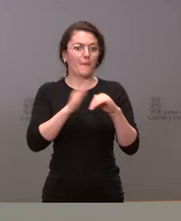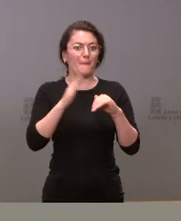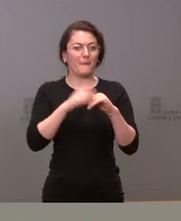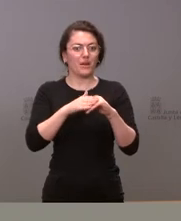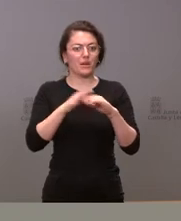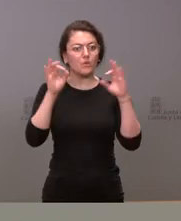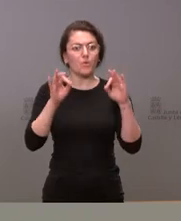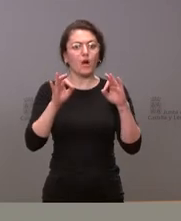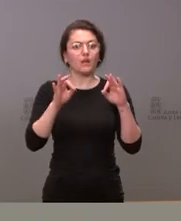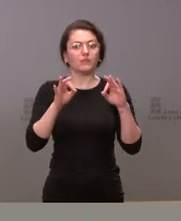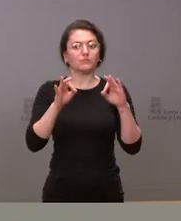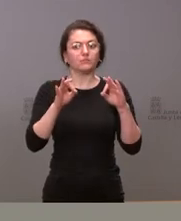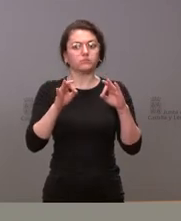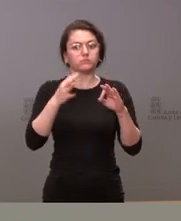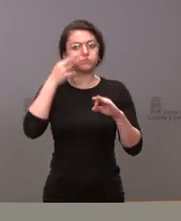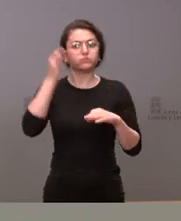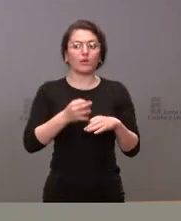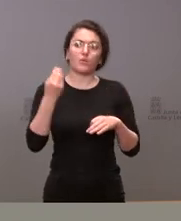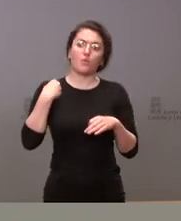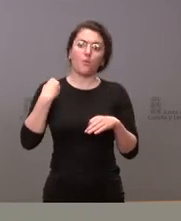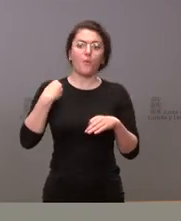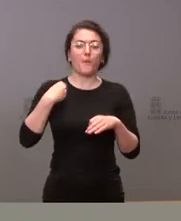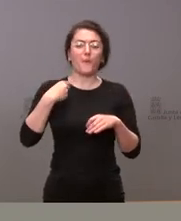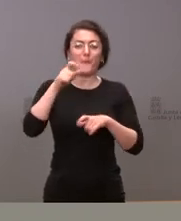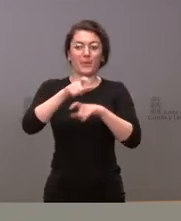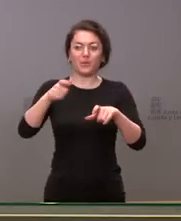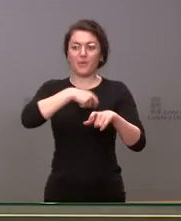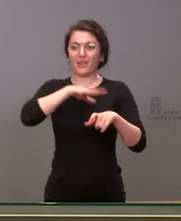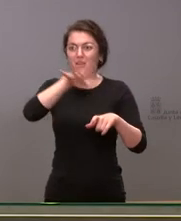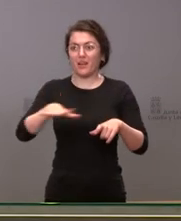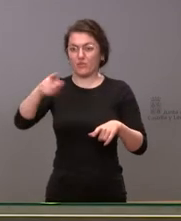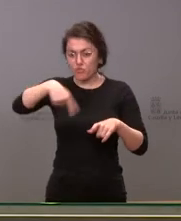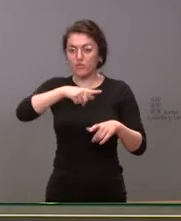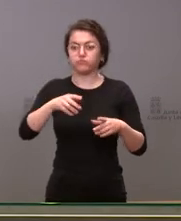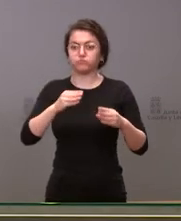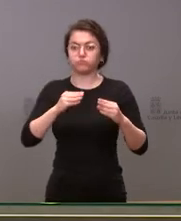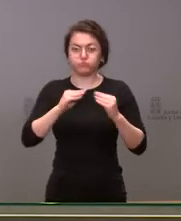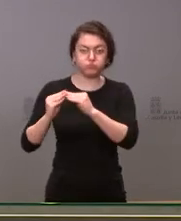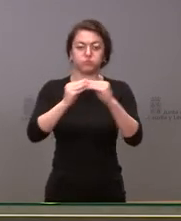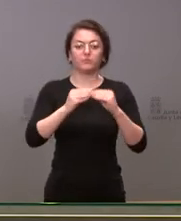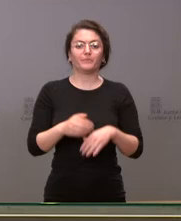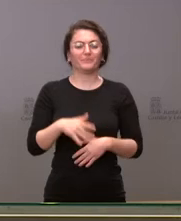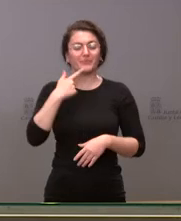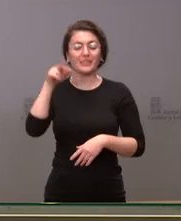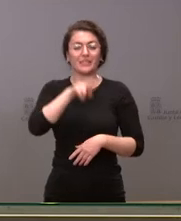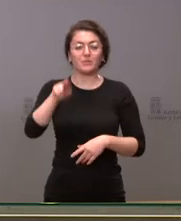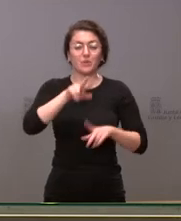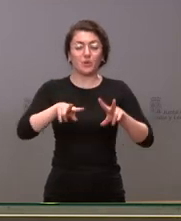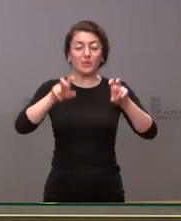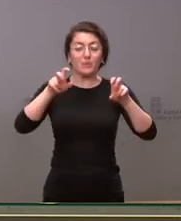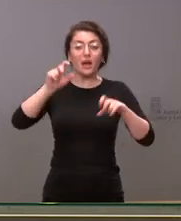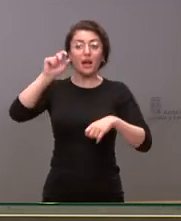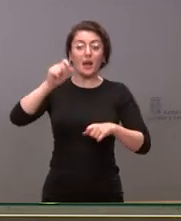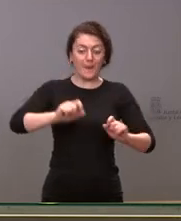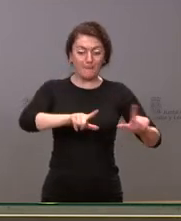concordia entre todos los españoles Sí, perdone que le insista en la pregunta de las placas solares porque en realidad no le preguntaba